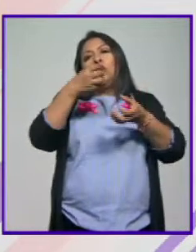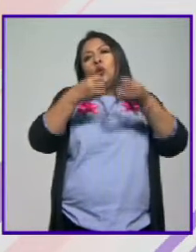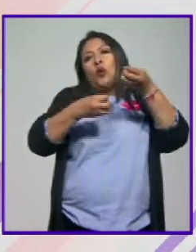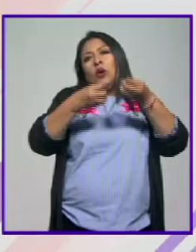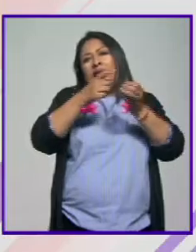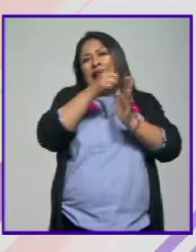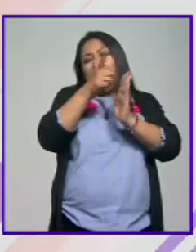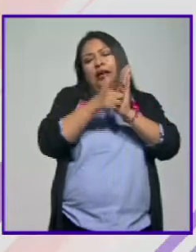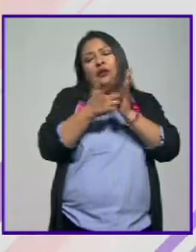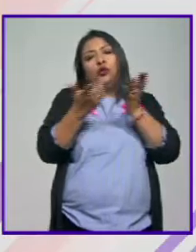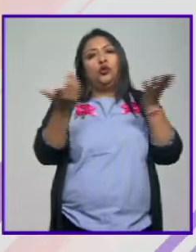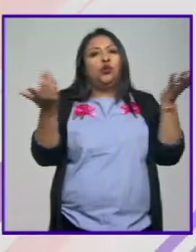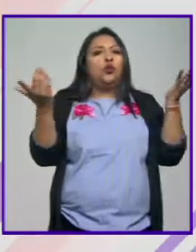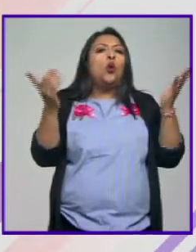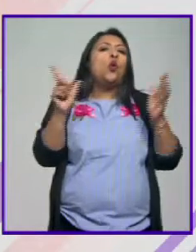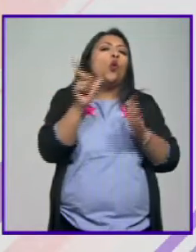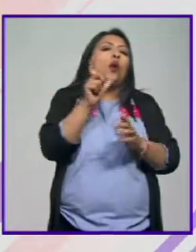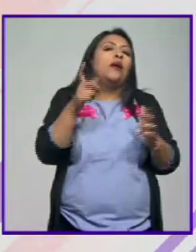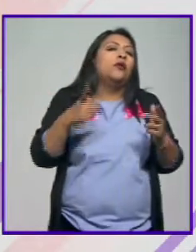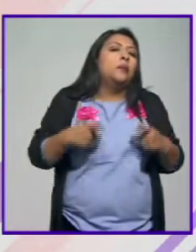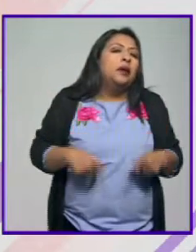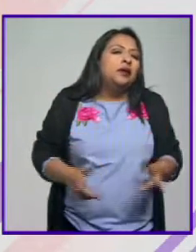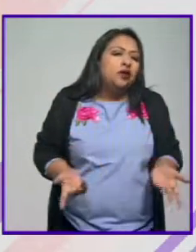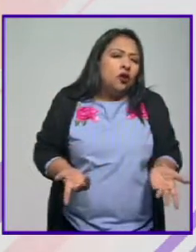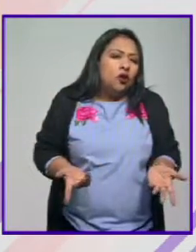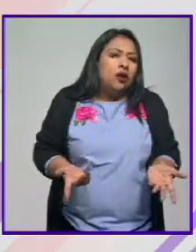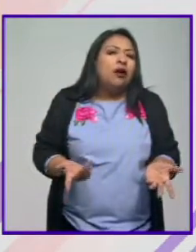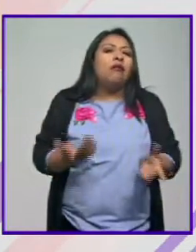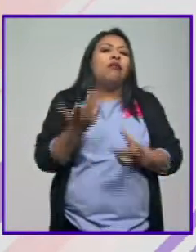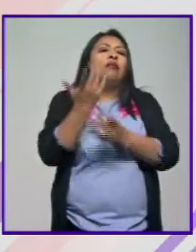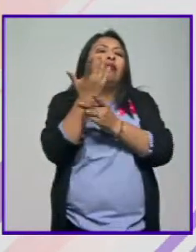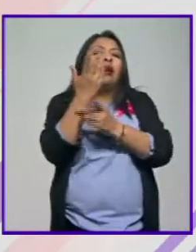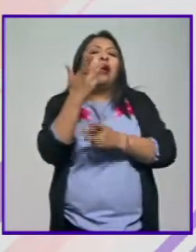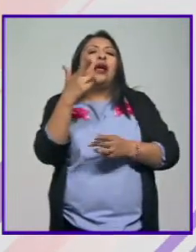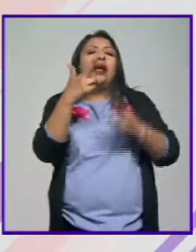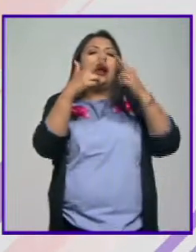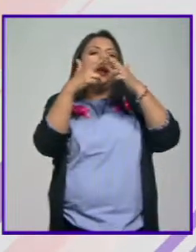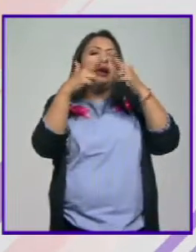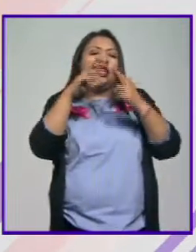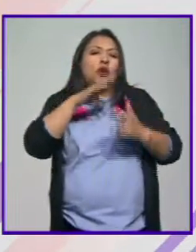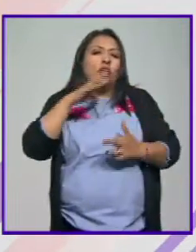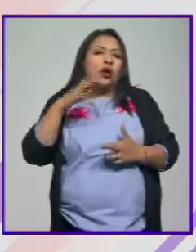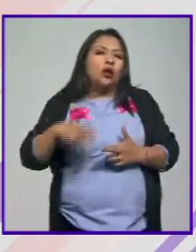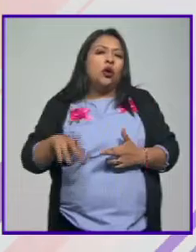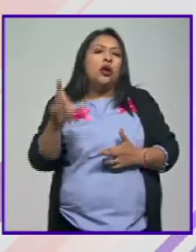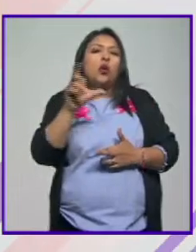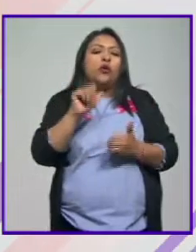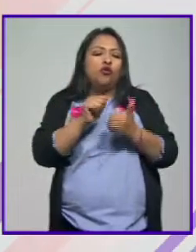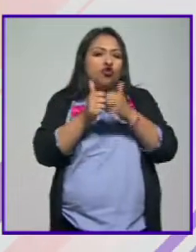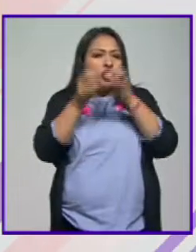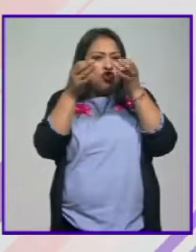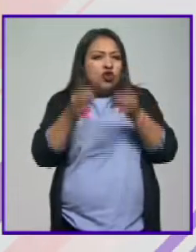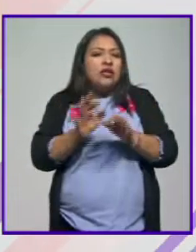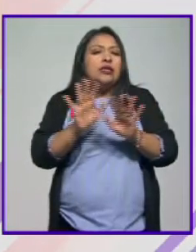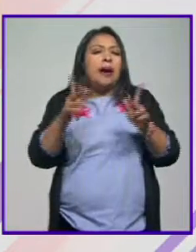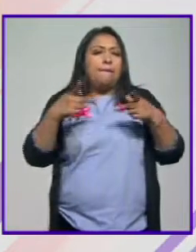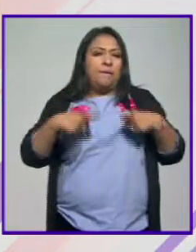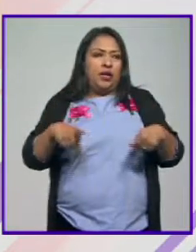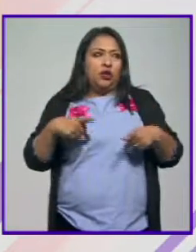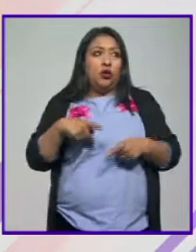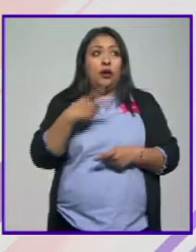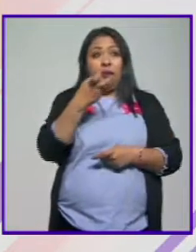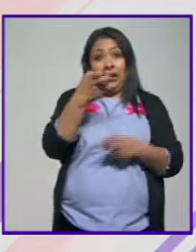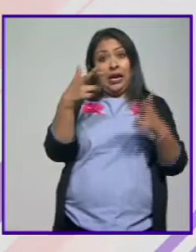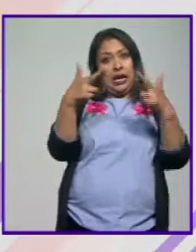entonces ¿cuándo es persona? ¿Qué dice la religión católica sobre el momento en que es persona? Bueno, este es